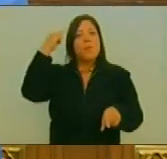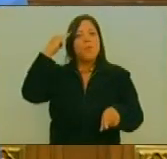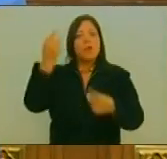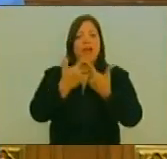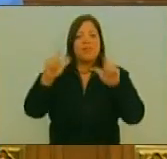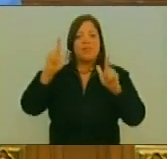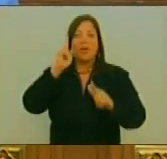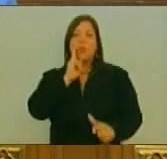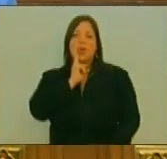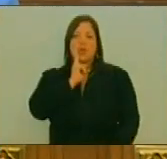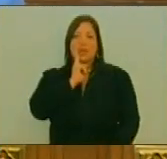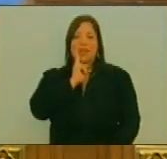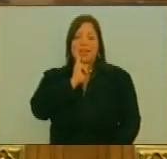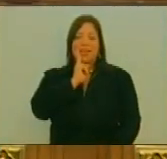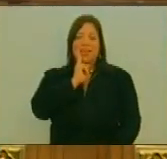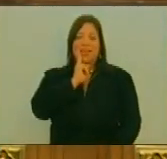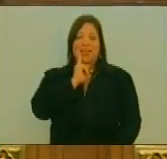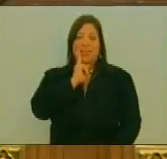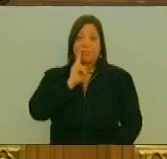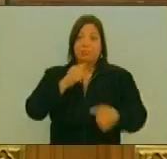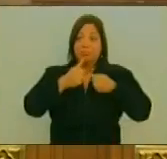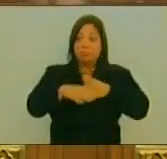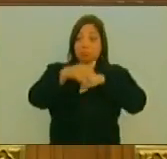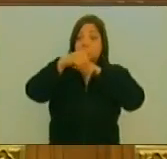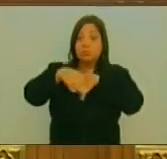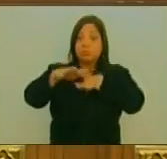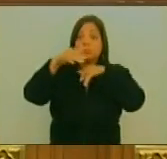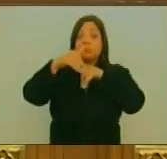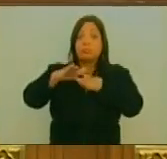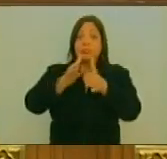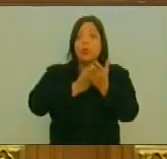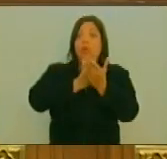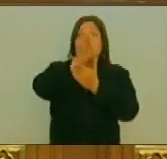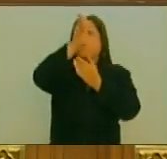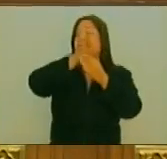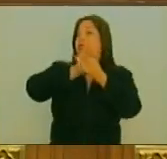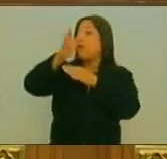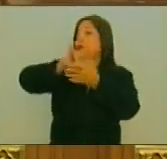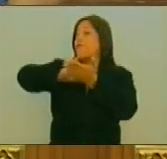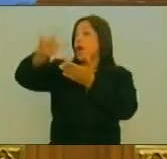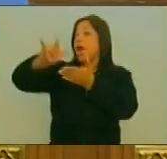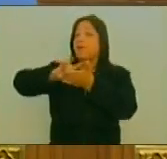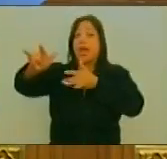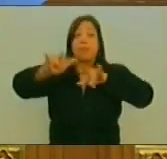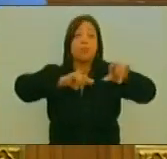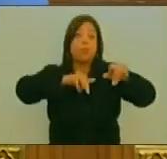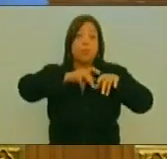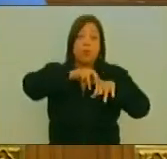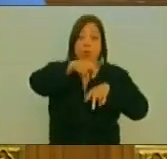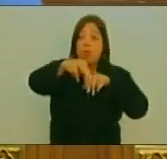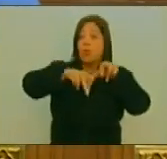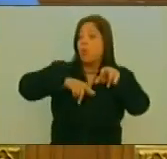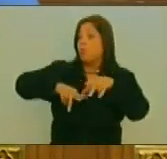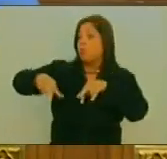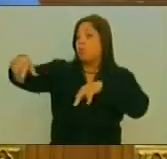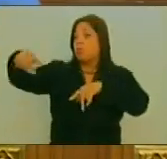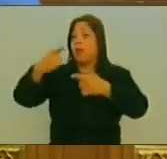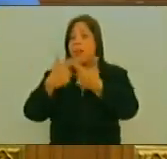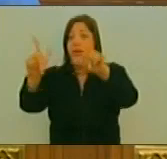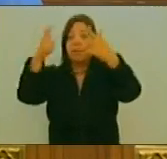libertador Que salió Hasta llegar Al Potosí Liberando pueblos